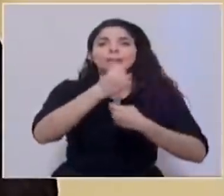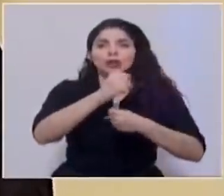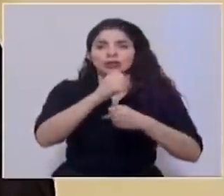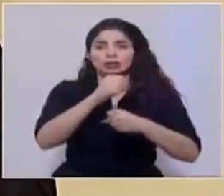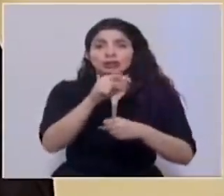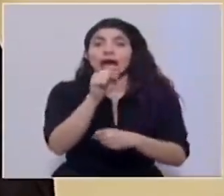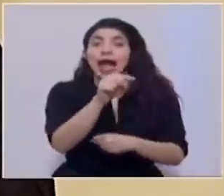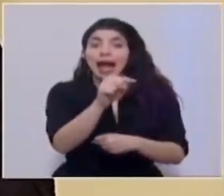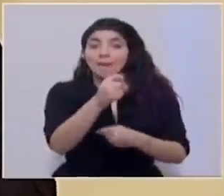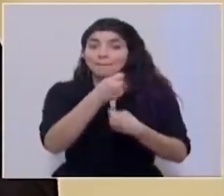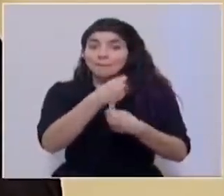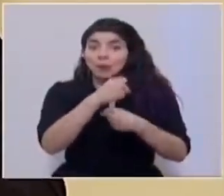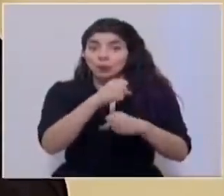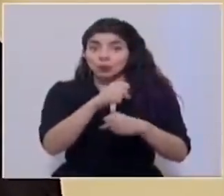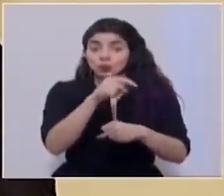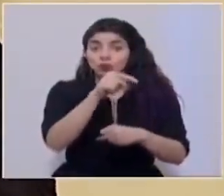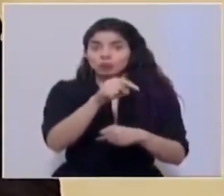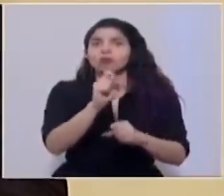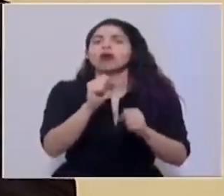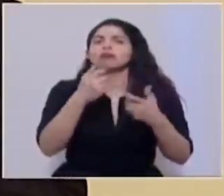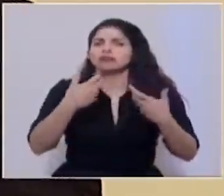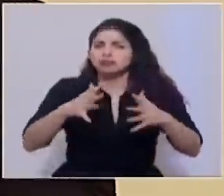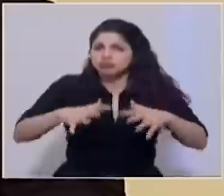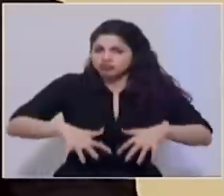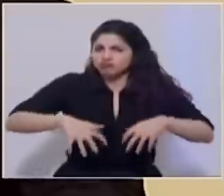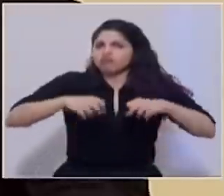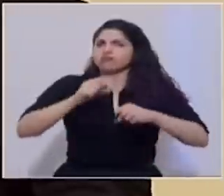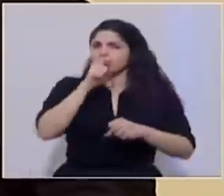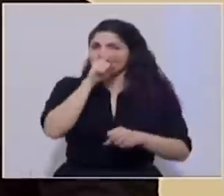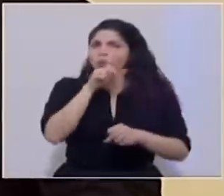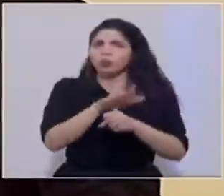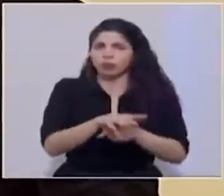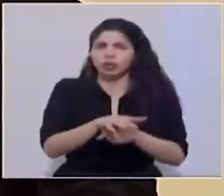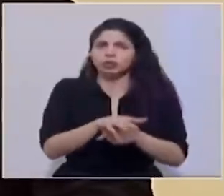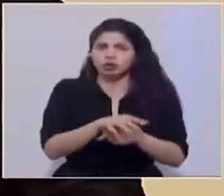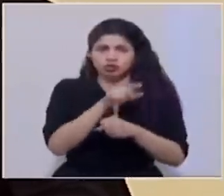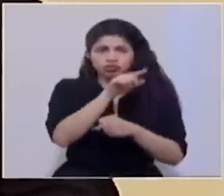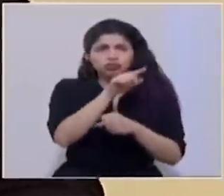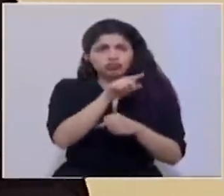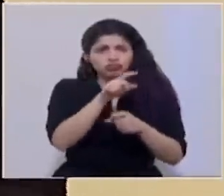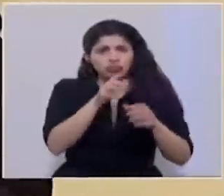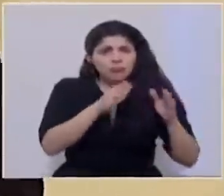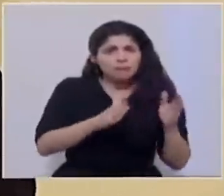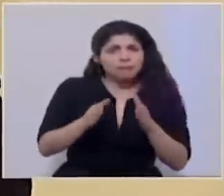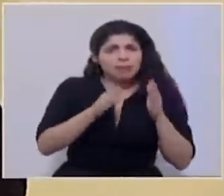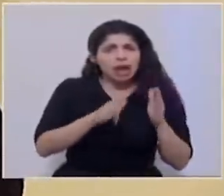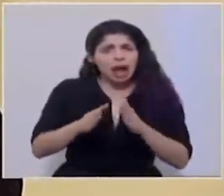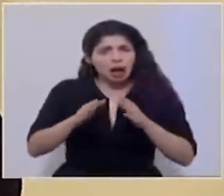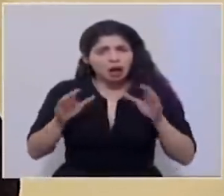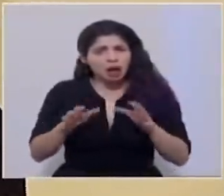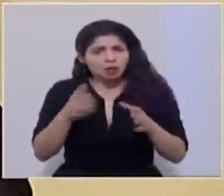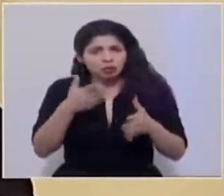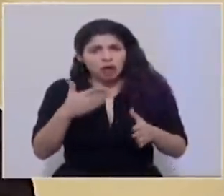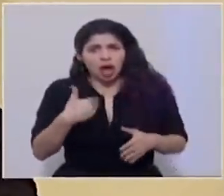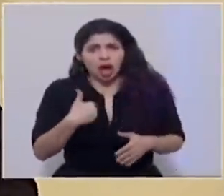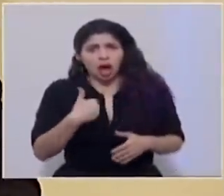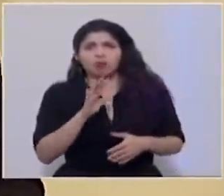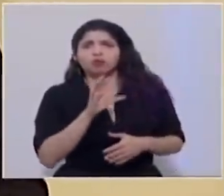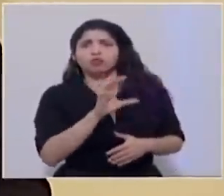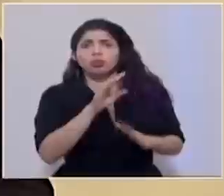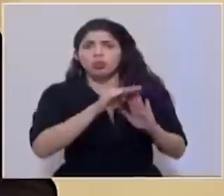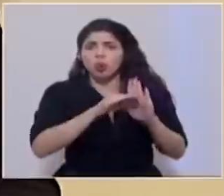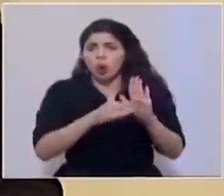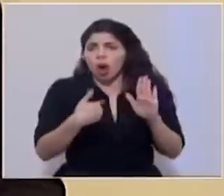ahí también los gobiernos locales han asumido ese compromiso de tener su plan de acción y sus protocolos,